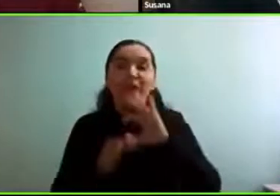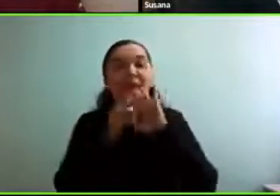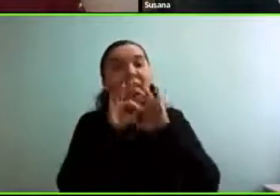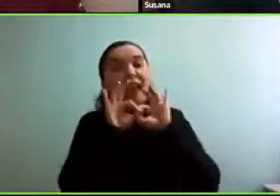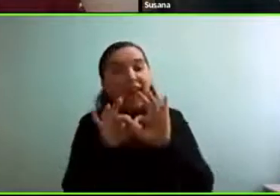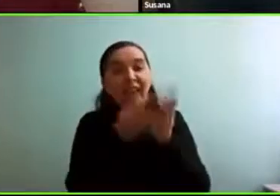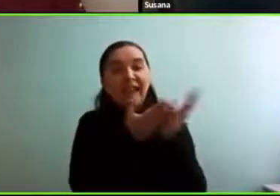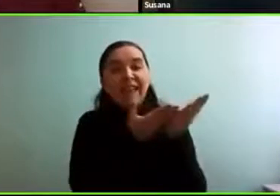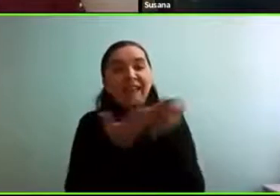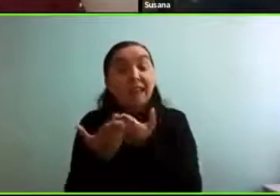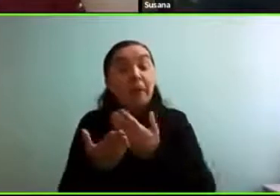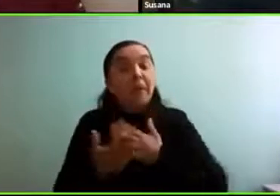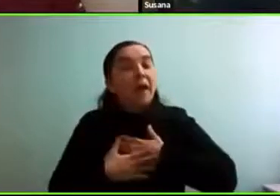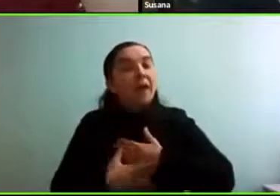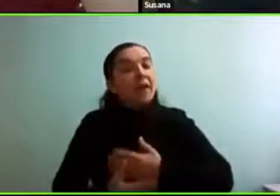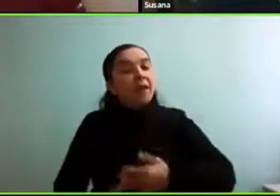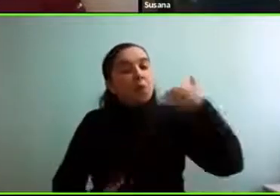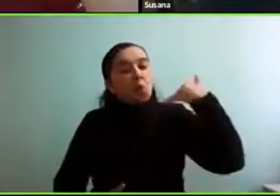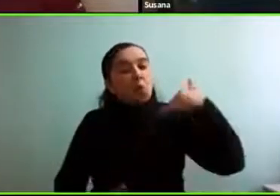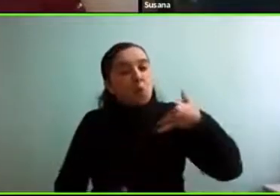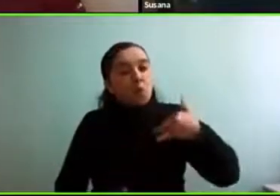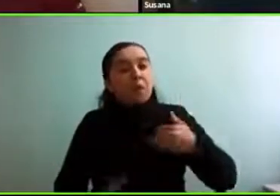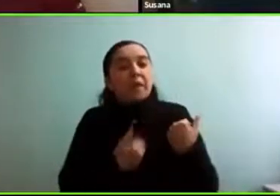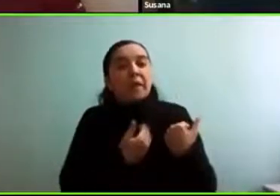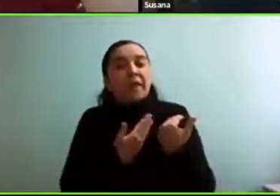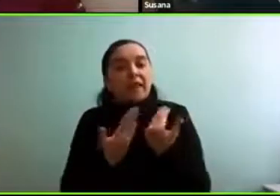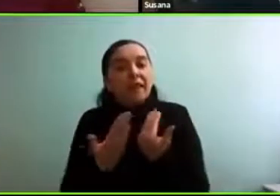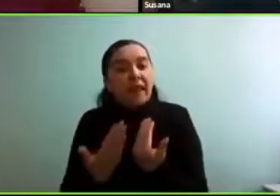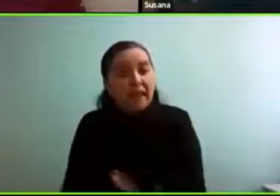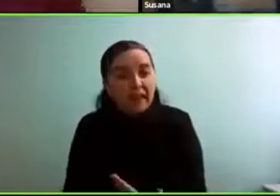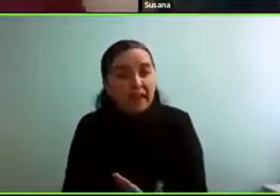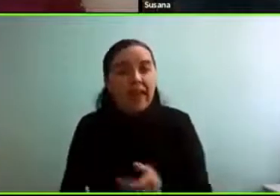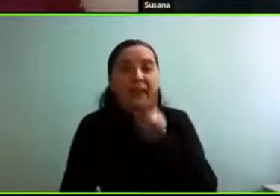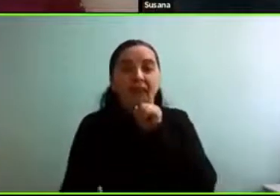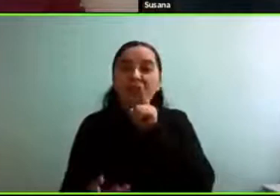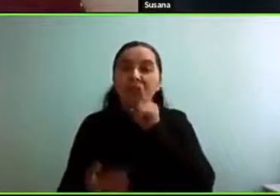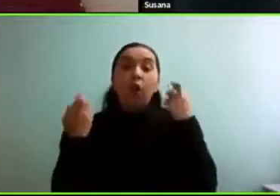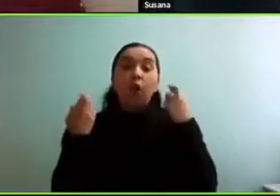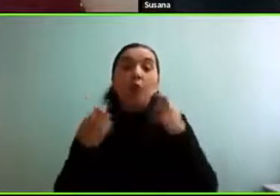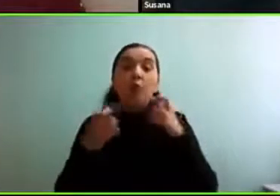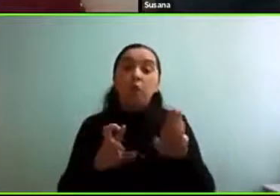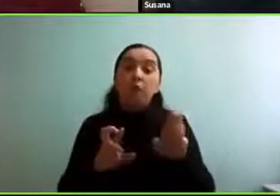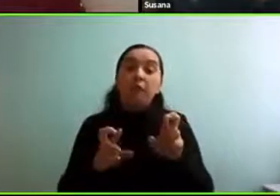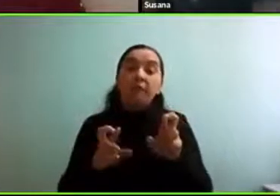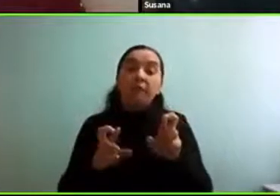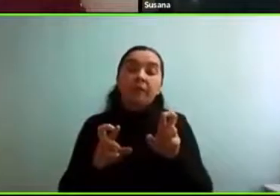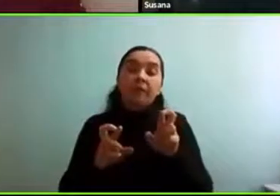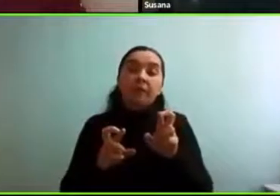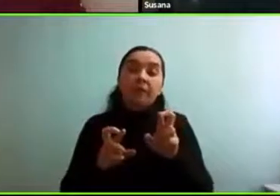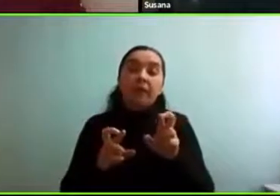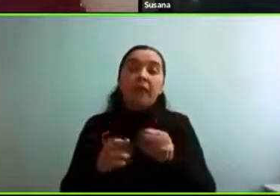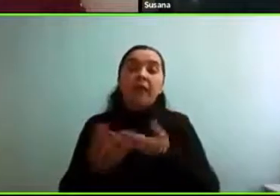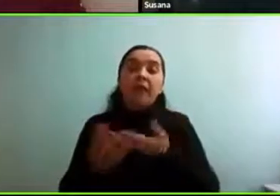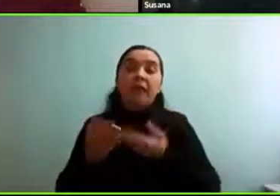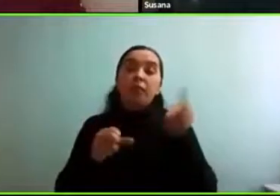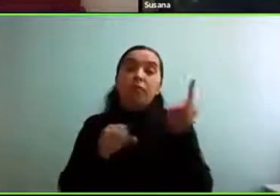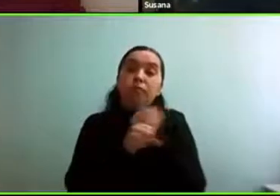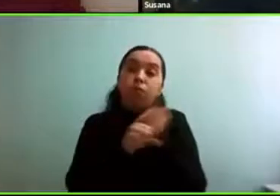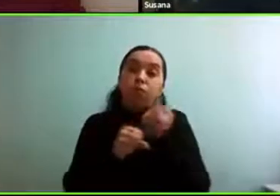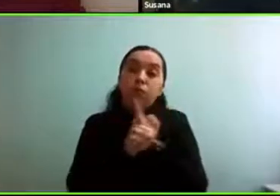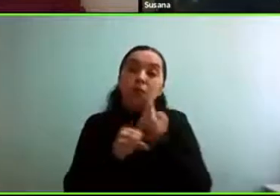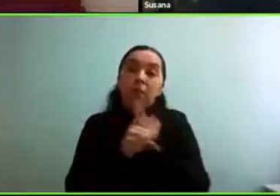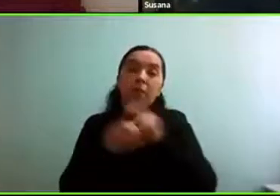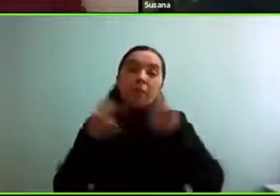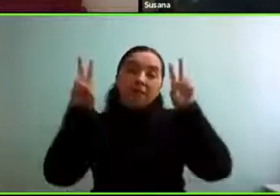Es un privilegio poder estar acá, tener oportunidad de conversar acerca de estos